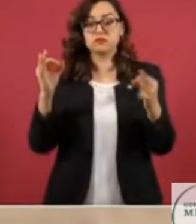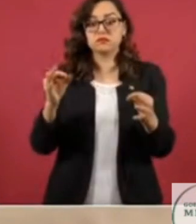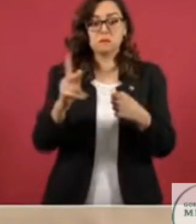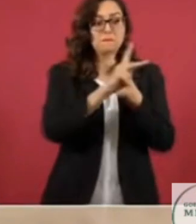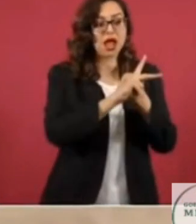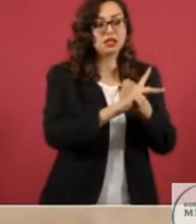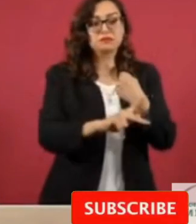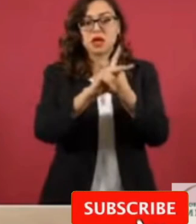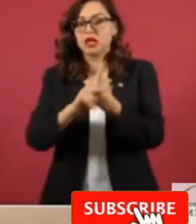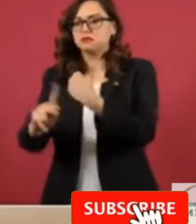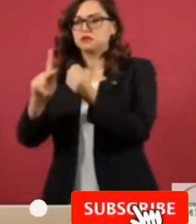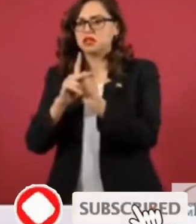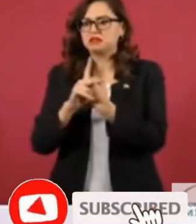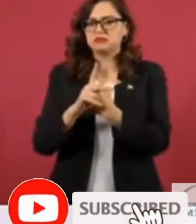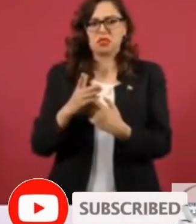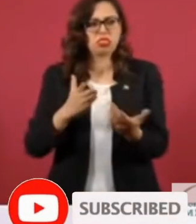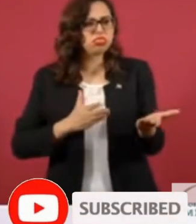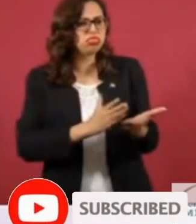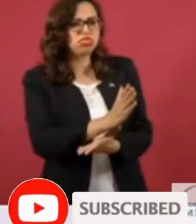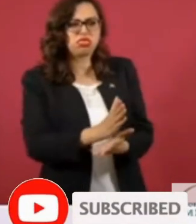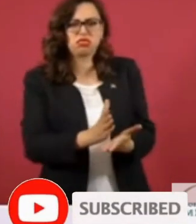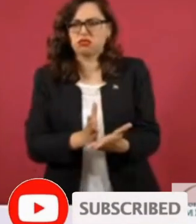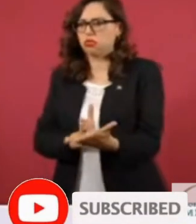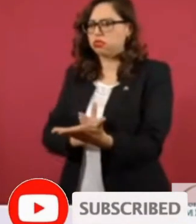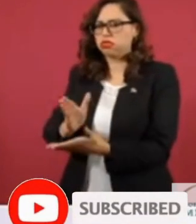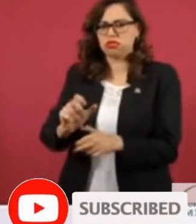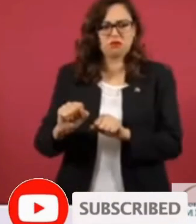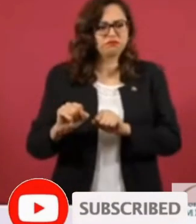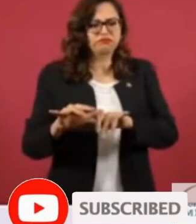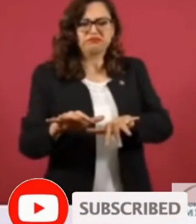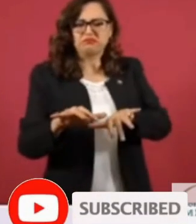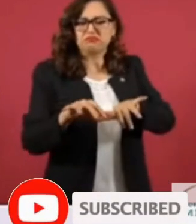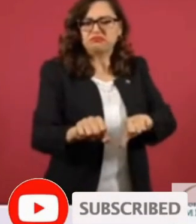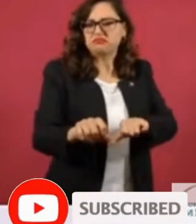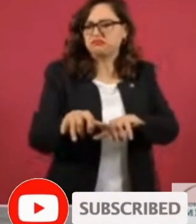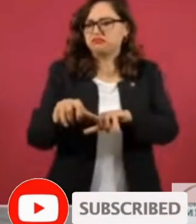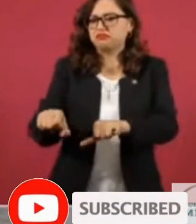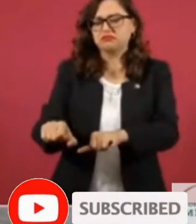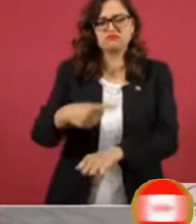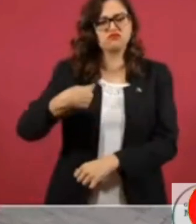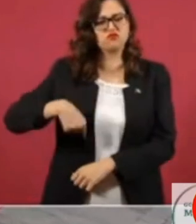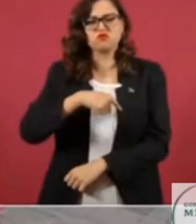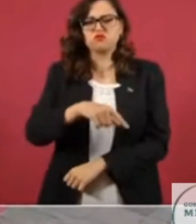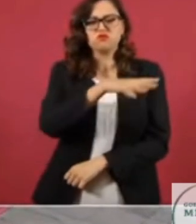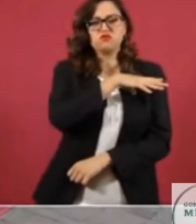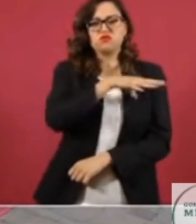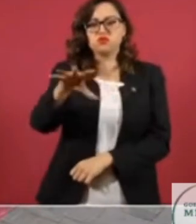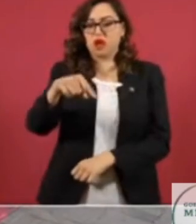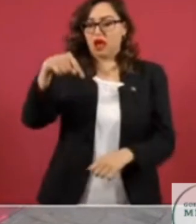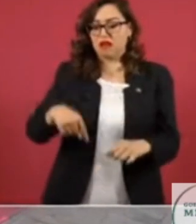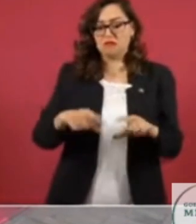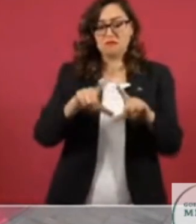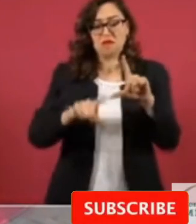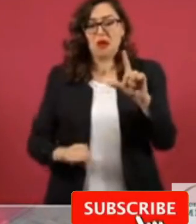porque hemos sido víctimas de cinco de esas grandes calamidades.